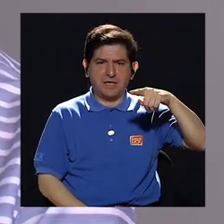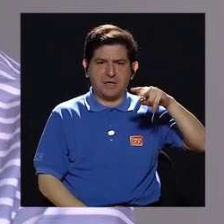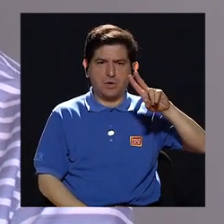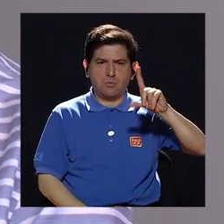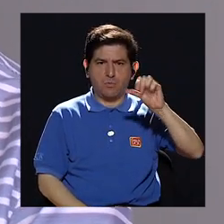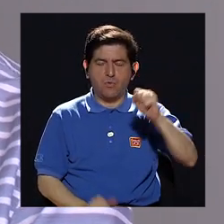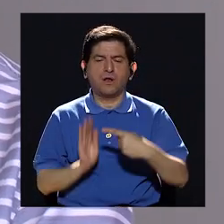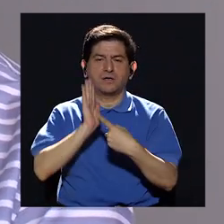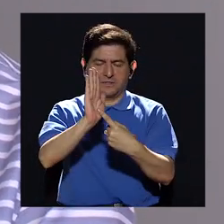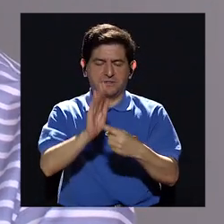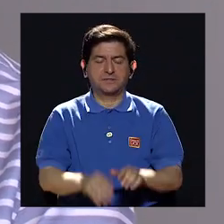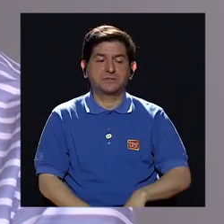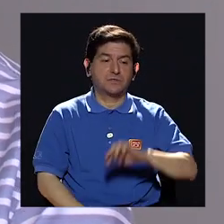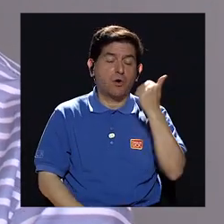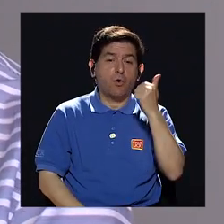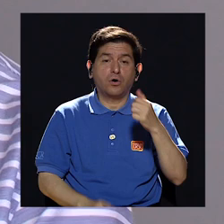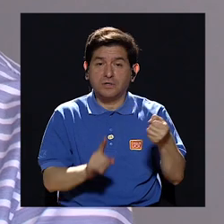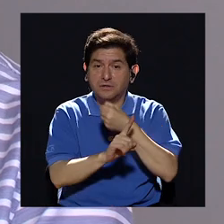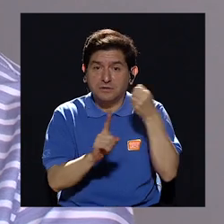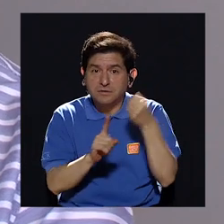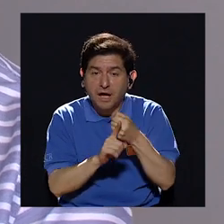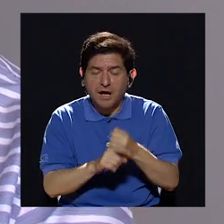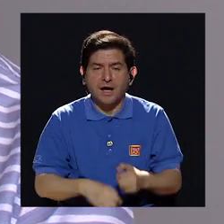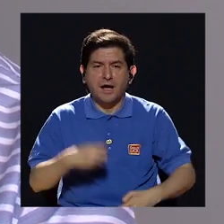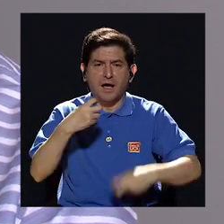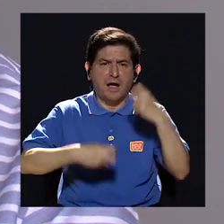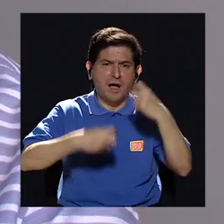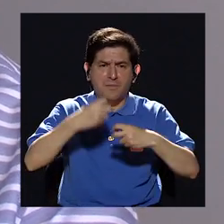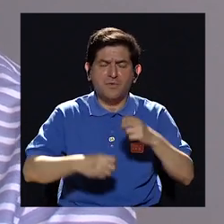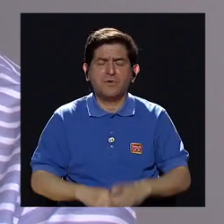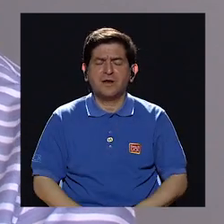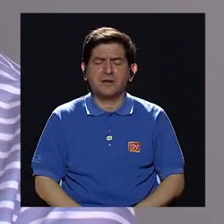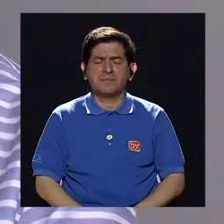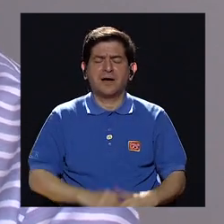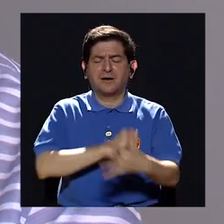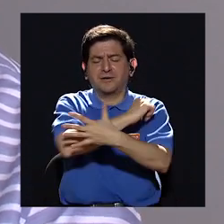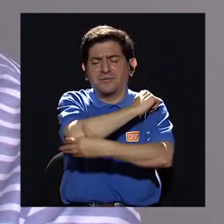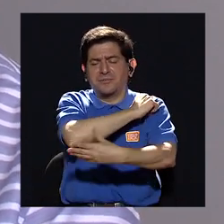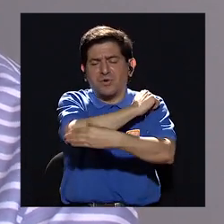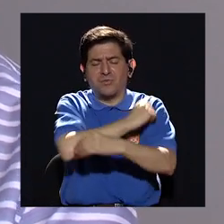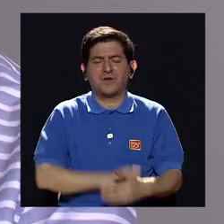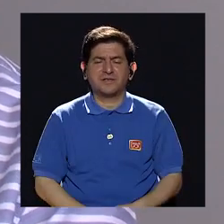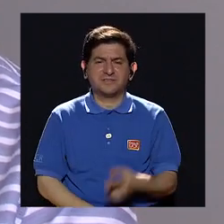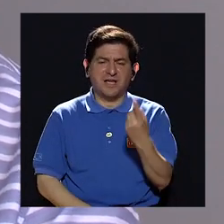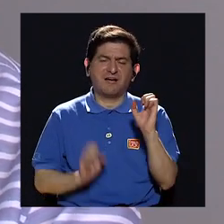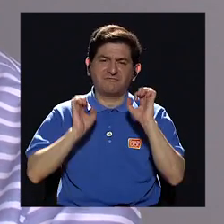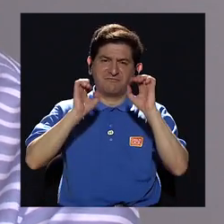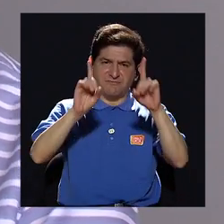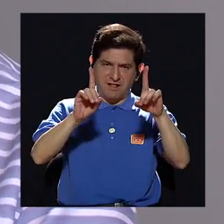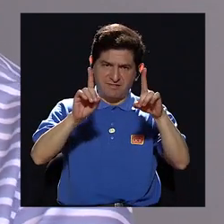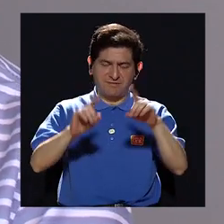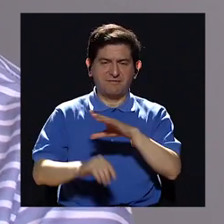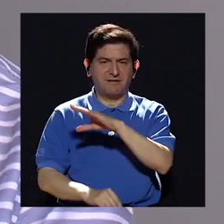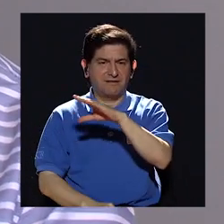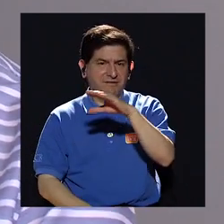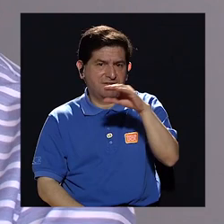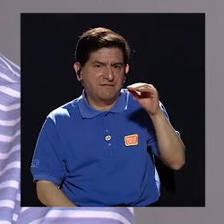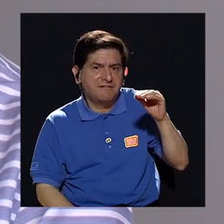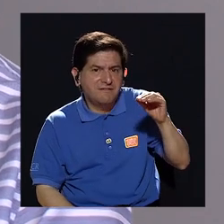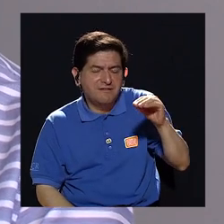otro tipo de violencia va asociado a la problemática generada por la pobreza, la falta de educación y